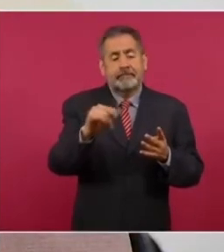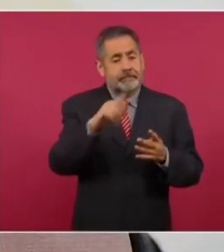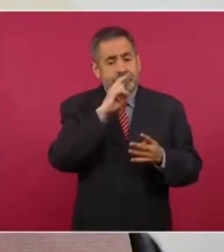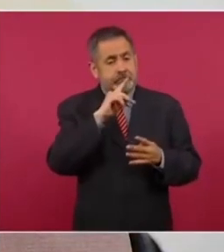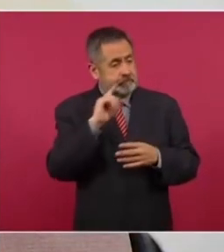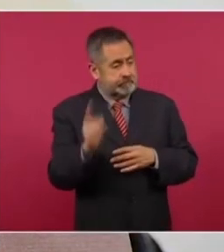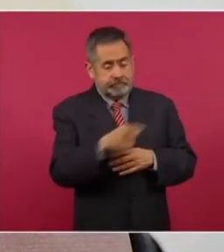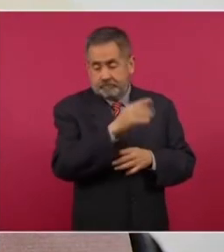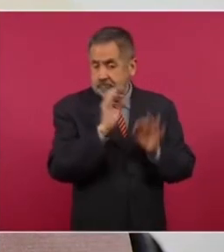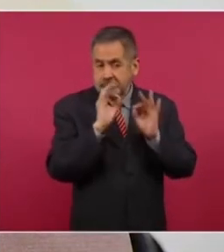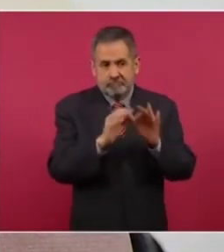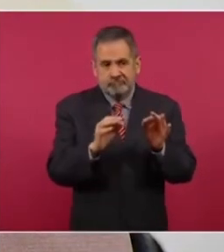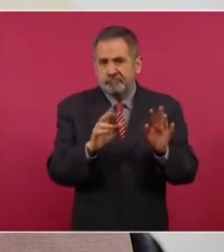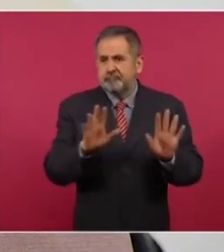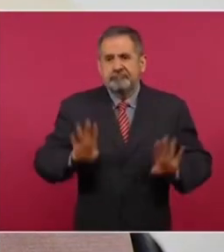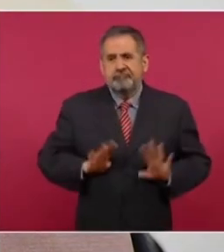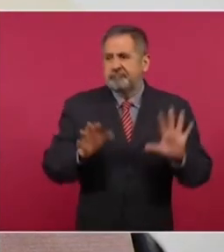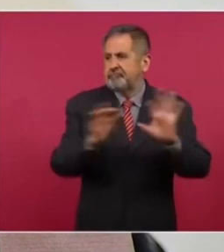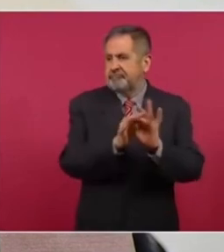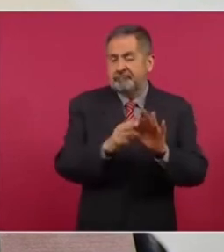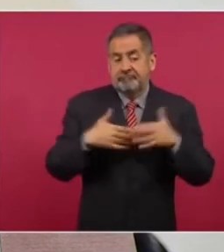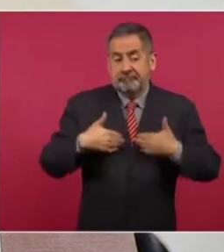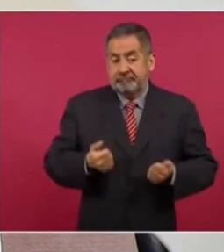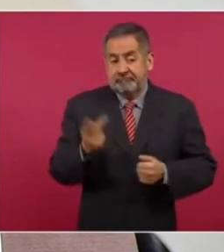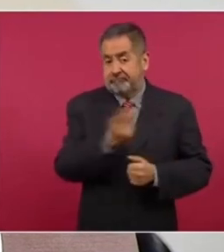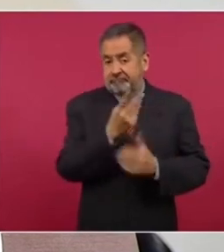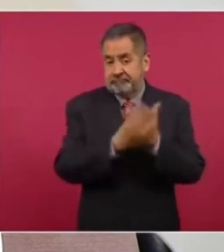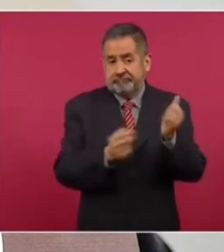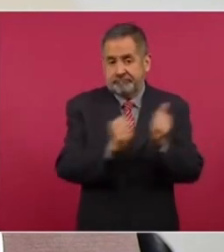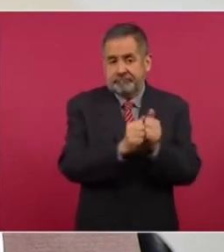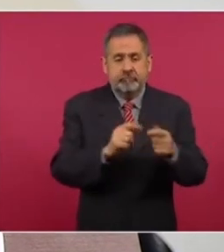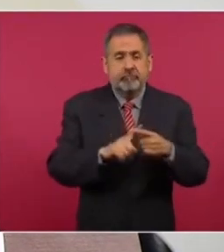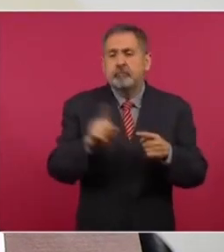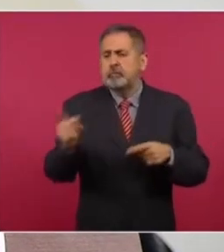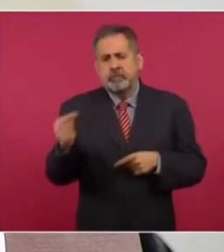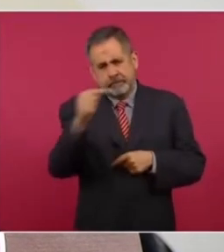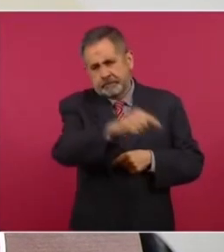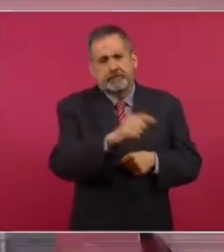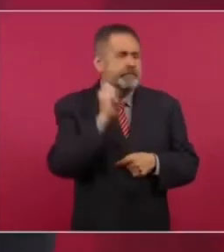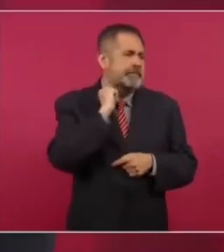con él se entiende perfectamente bien o en el Senado